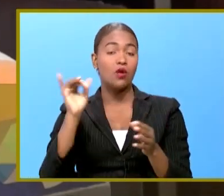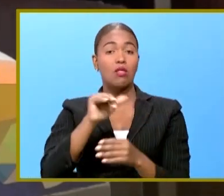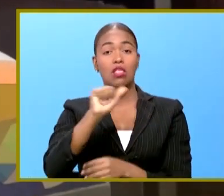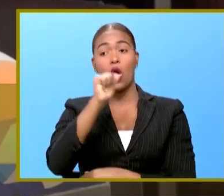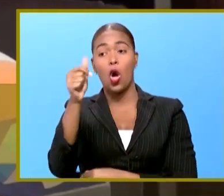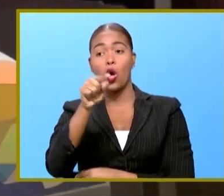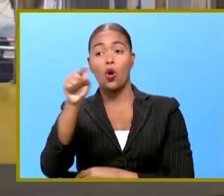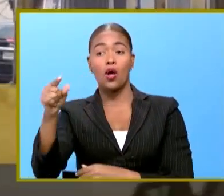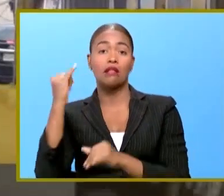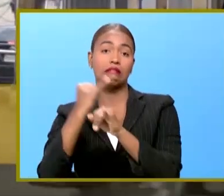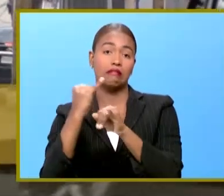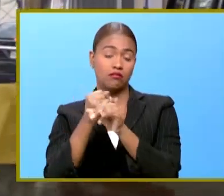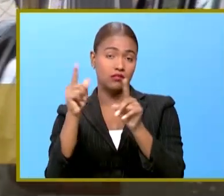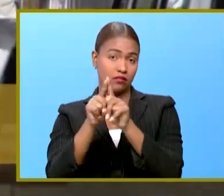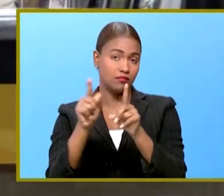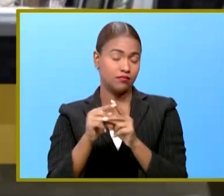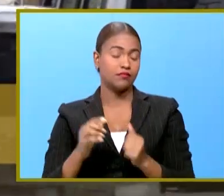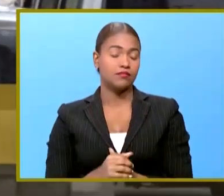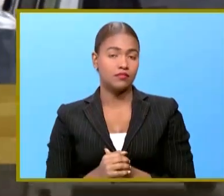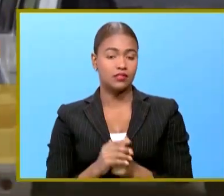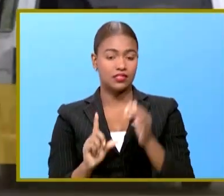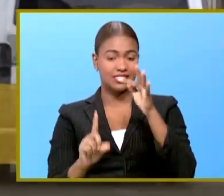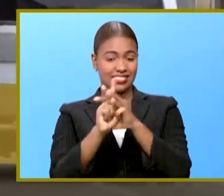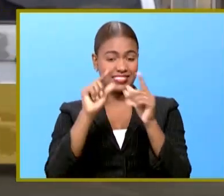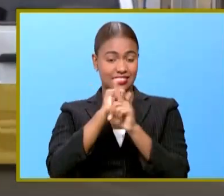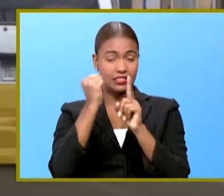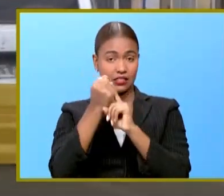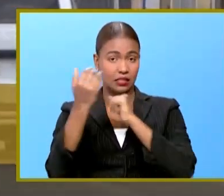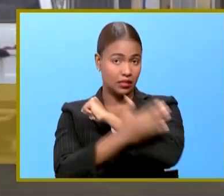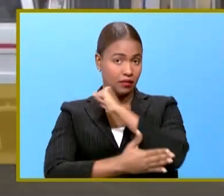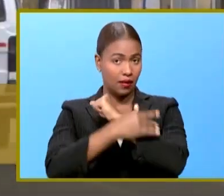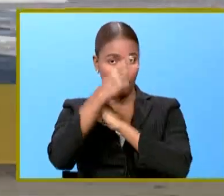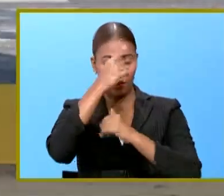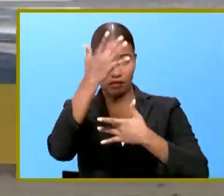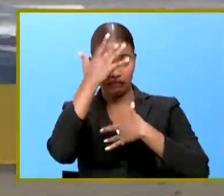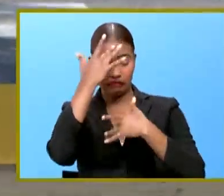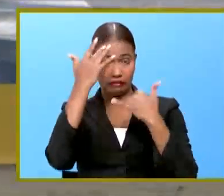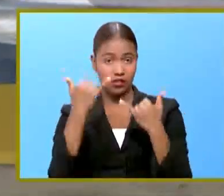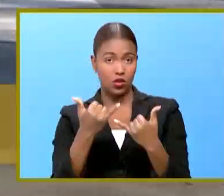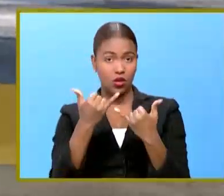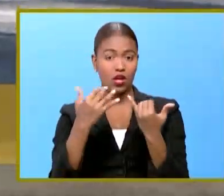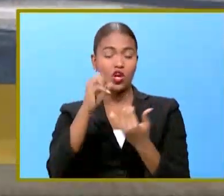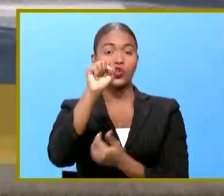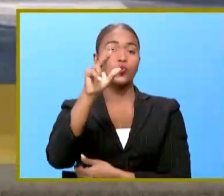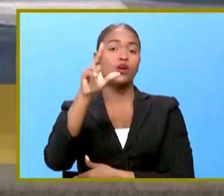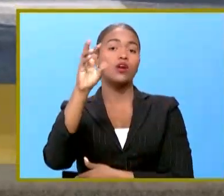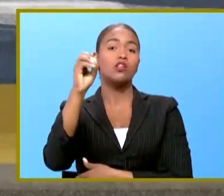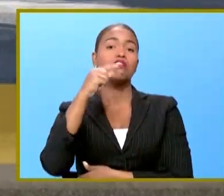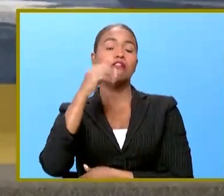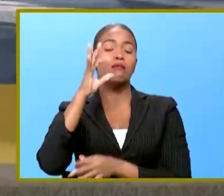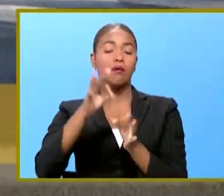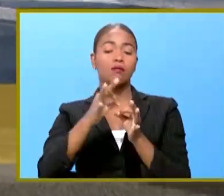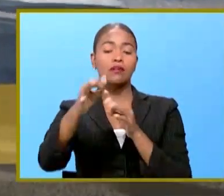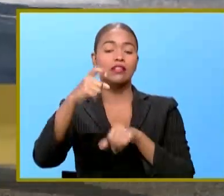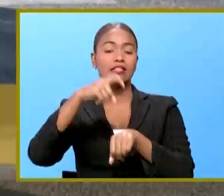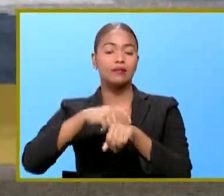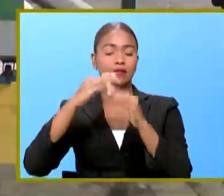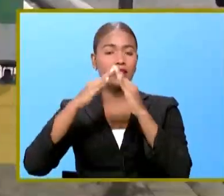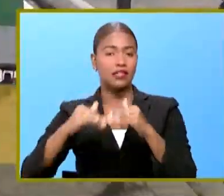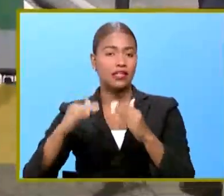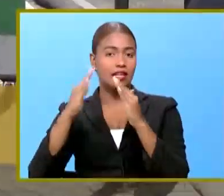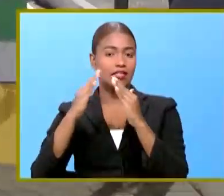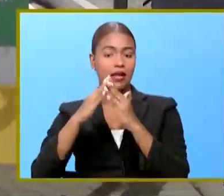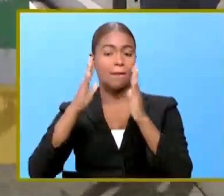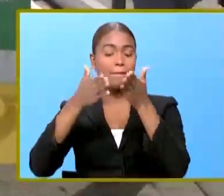instancias también ante la situación del país en torno a la pandemia Suero favoreció la prórroga del estado de emergencia